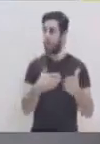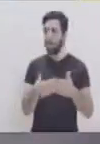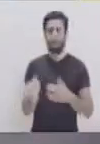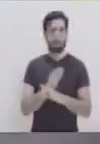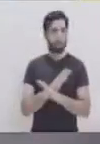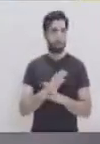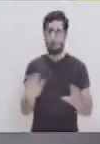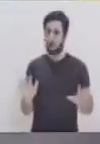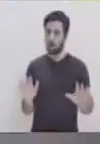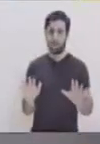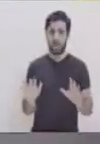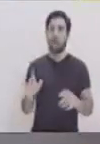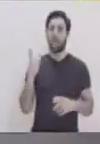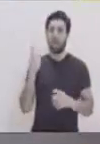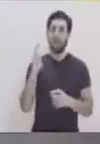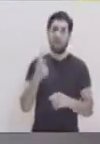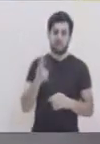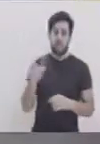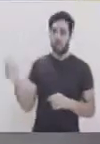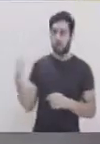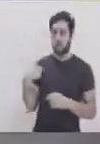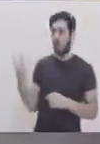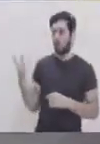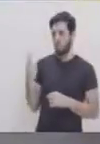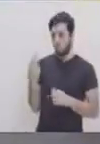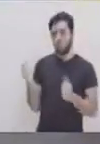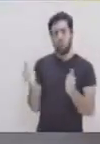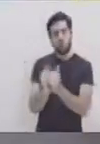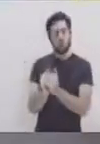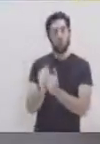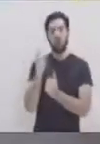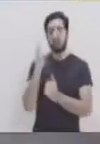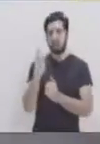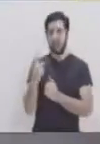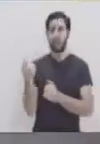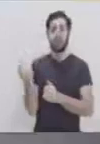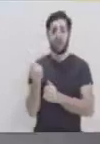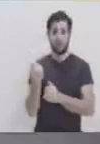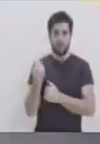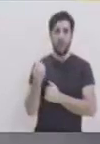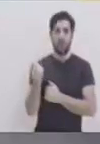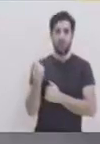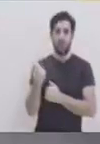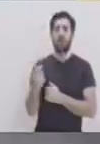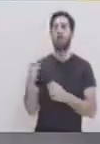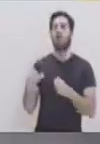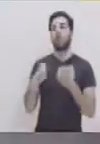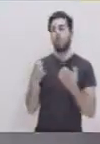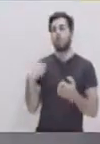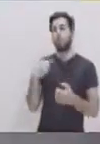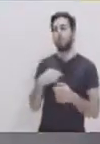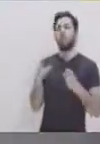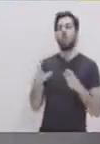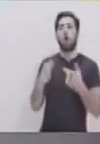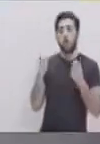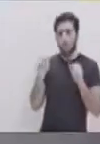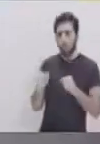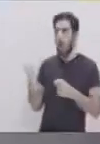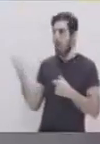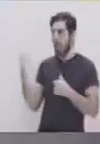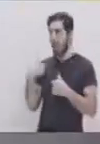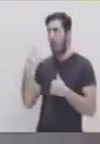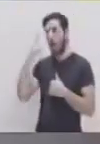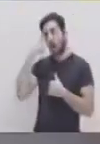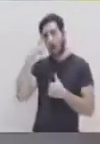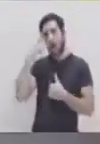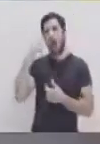hay amistades en las cuales, pues, se dividen y no están precisamente en todos los momentos necesarios de una amistad, ¿verdad? ¿Cómo